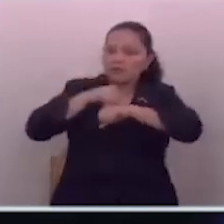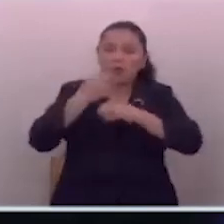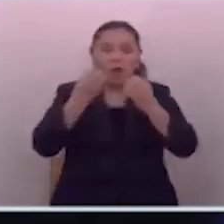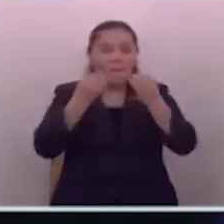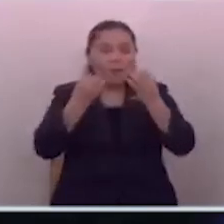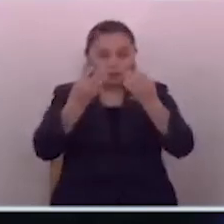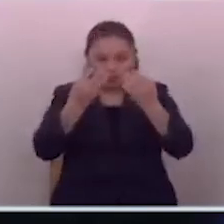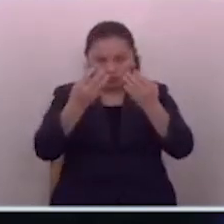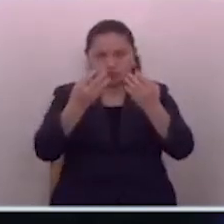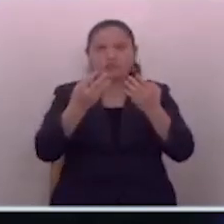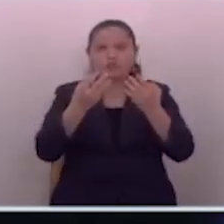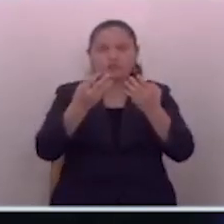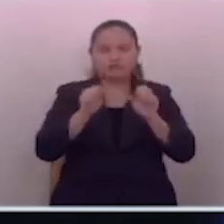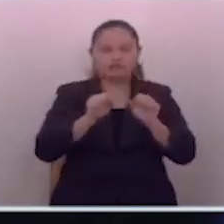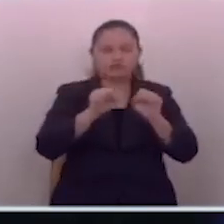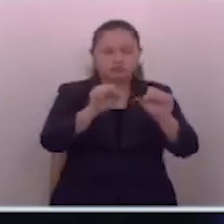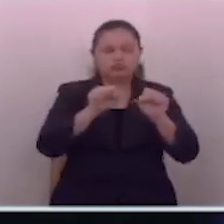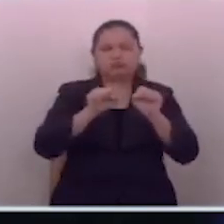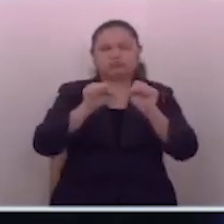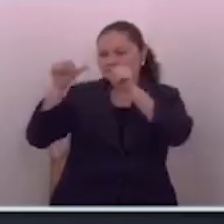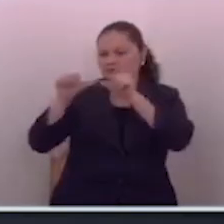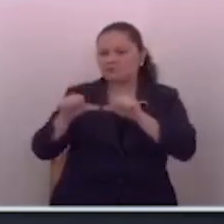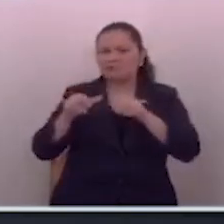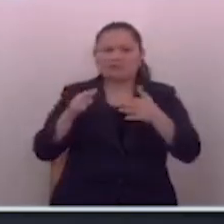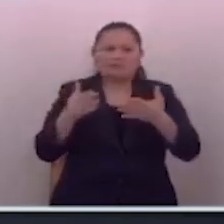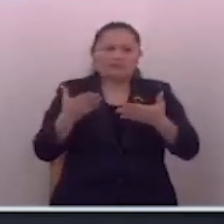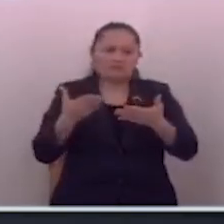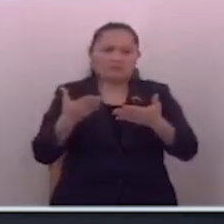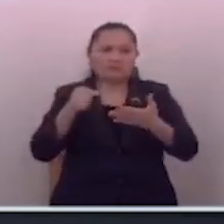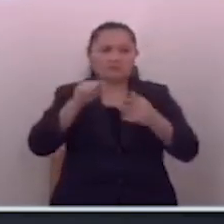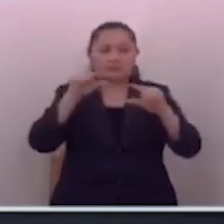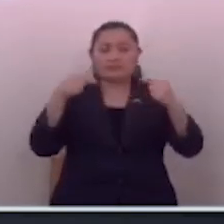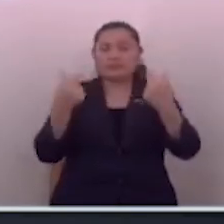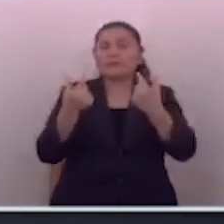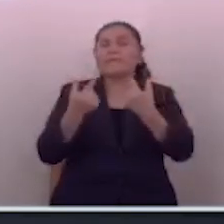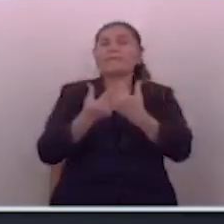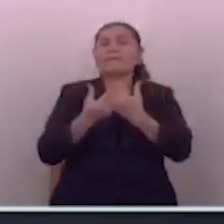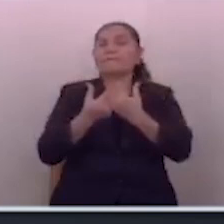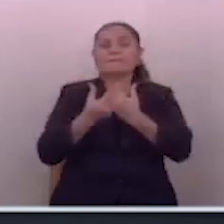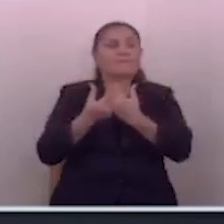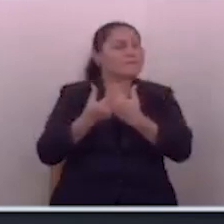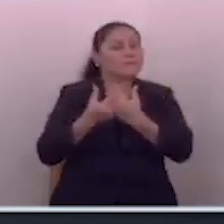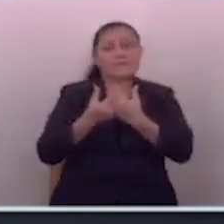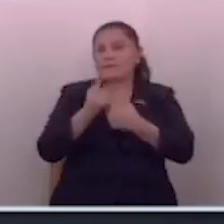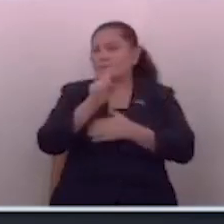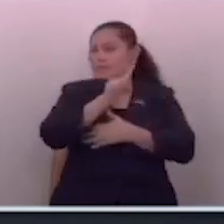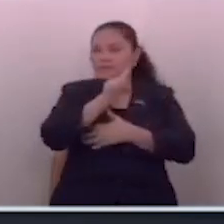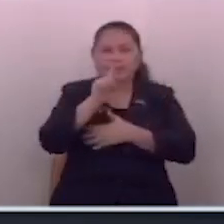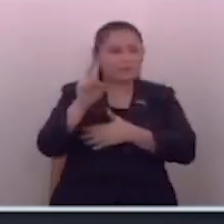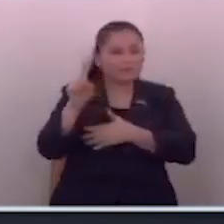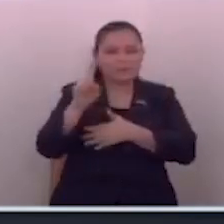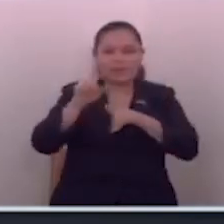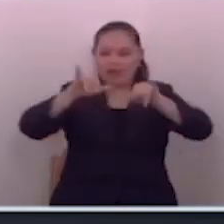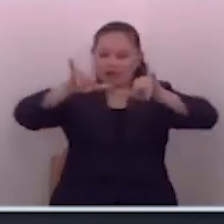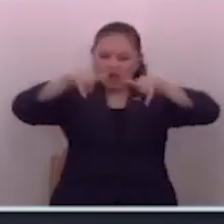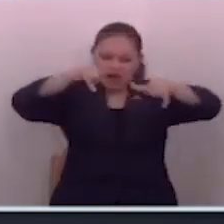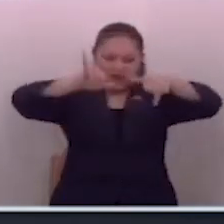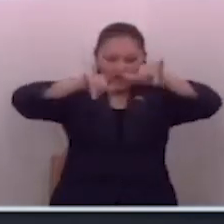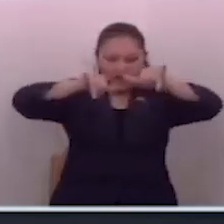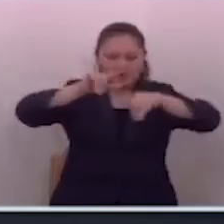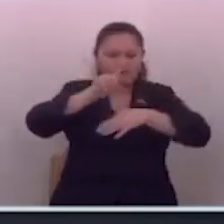muchos, fallecieron ya. Este sector no es que ha sido utilizado,